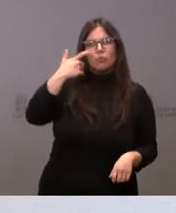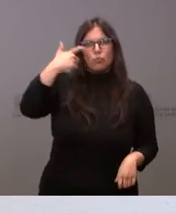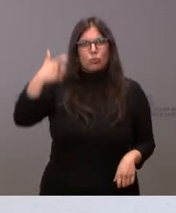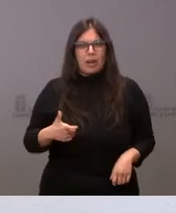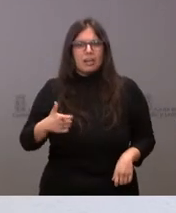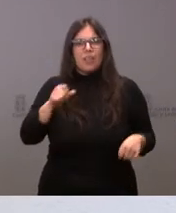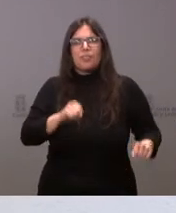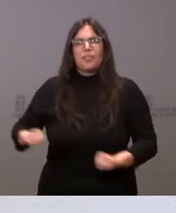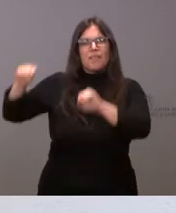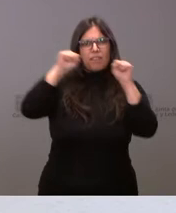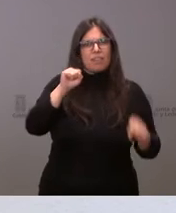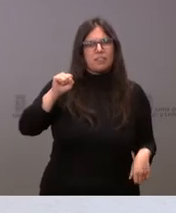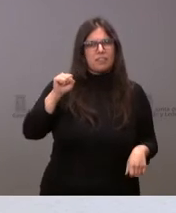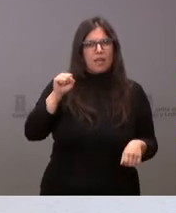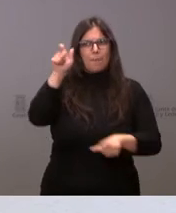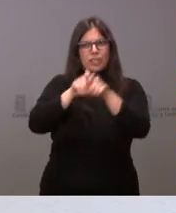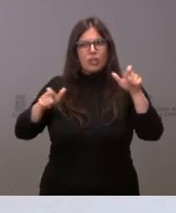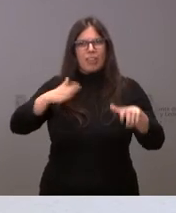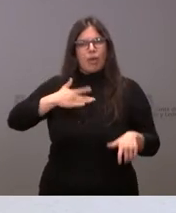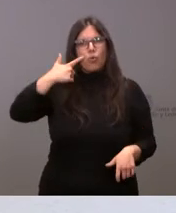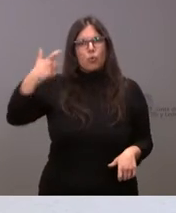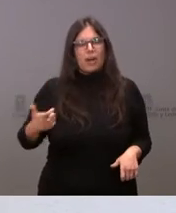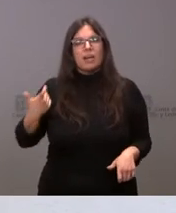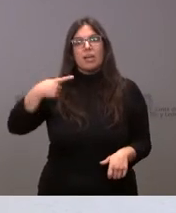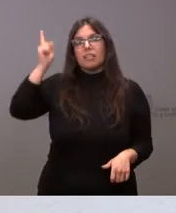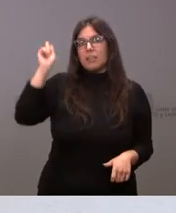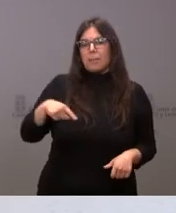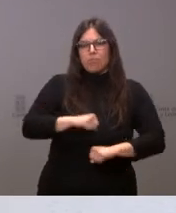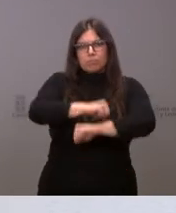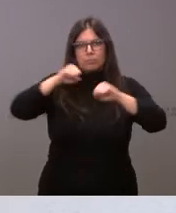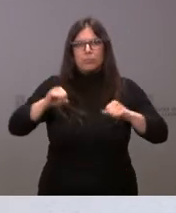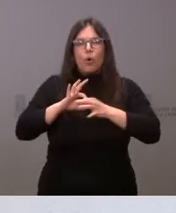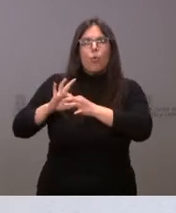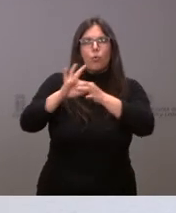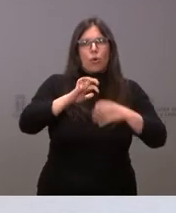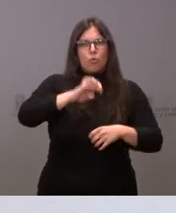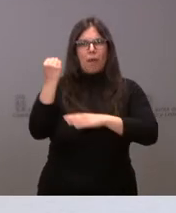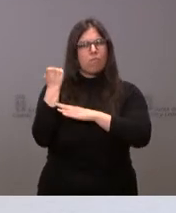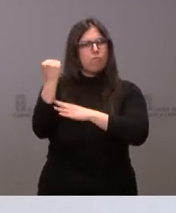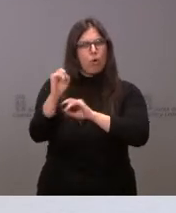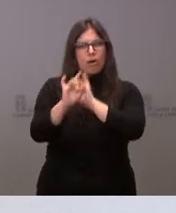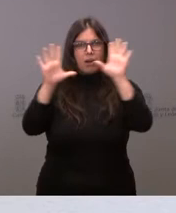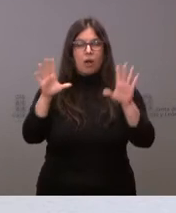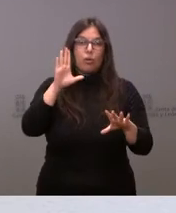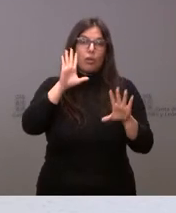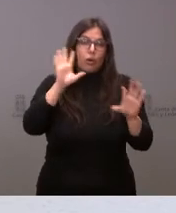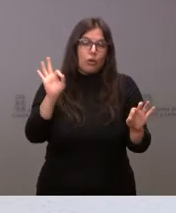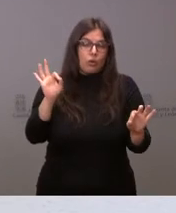la defensa de la nación ucraniana y también fortalecer la postura de la Unión Europea. Y, por supuesto,